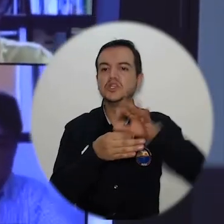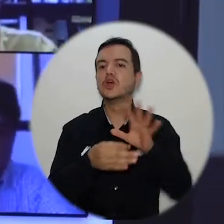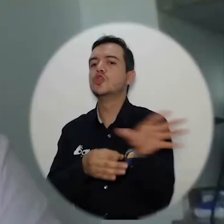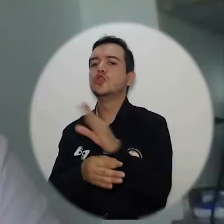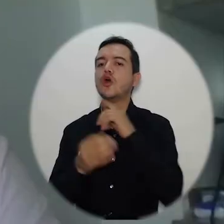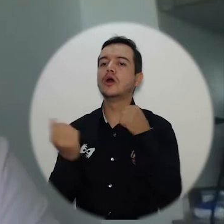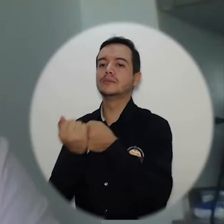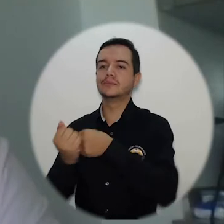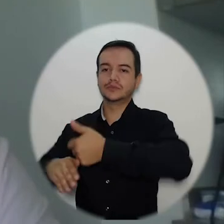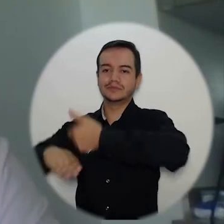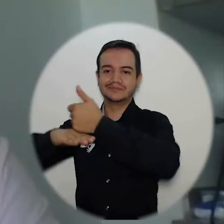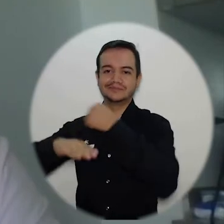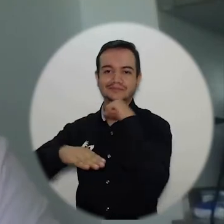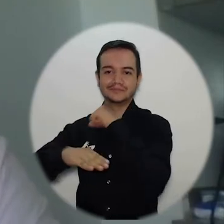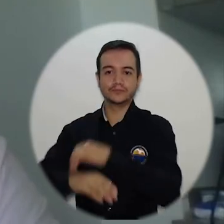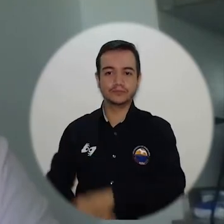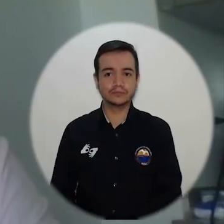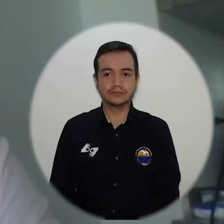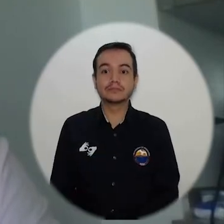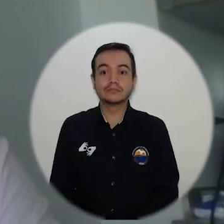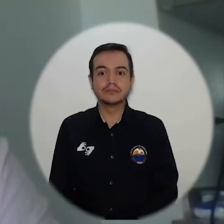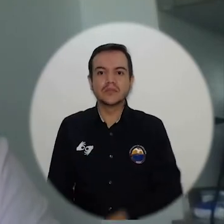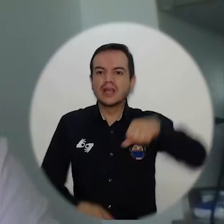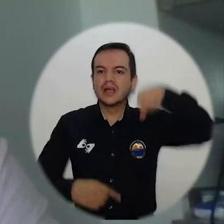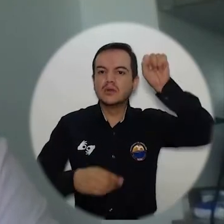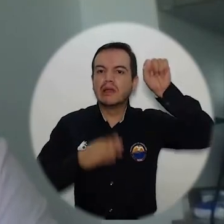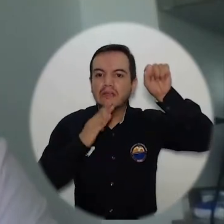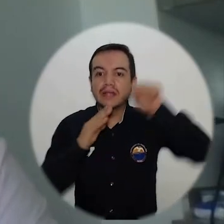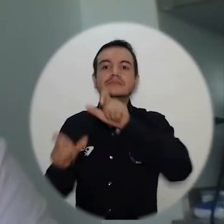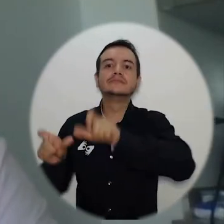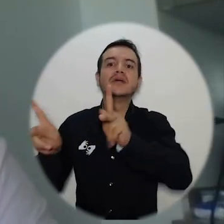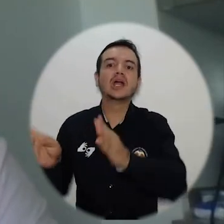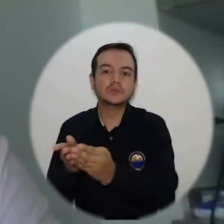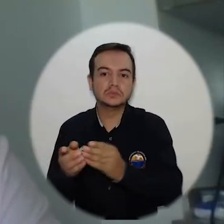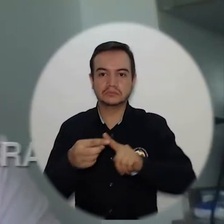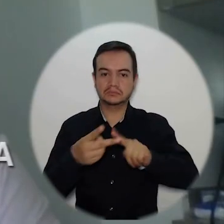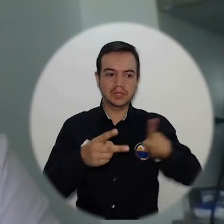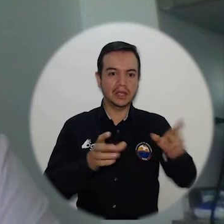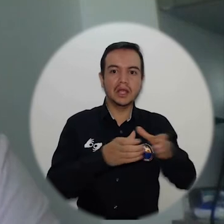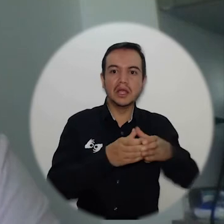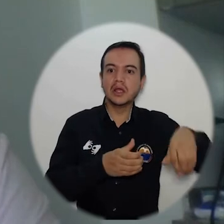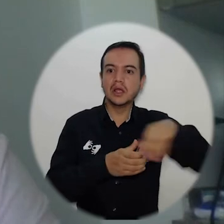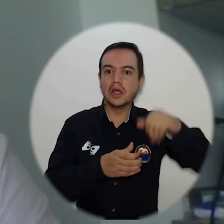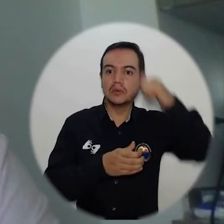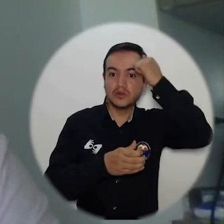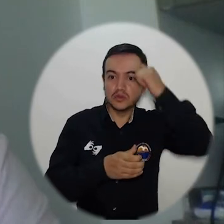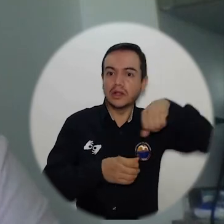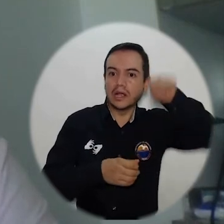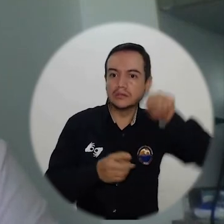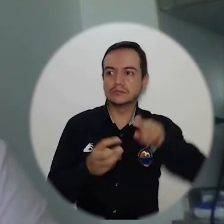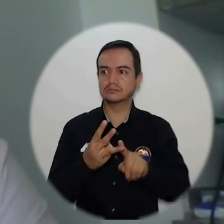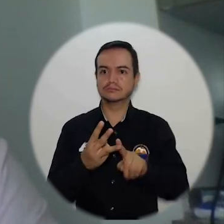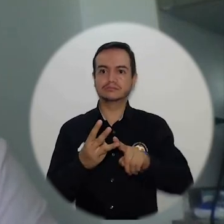Ganó la democracia, ganaron nuestros estudiantes, ganaron nuestros docentes, ganó la Universidad en